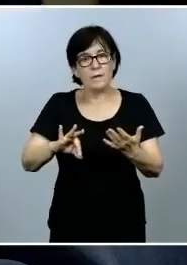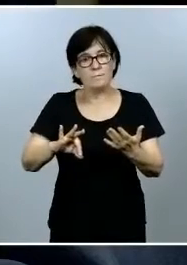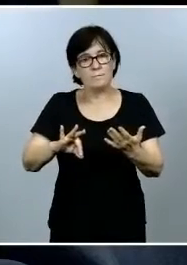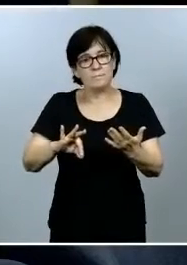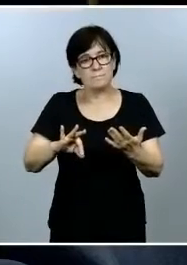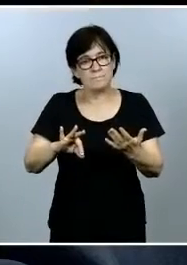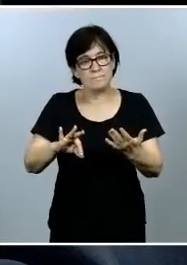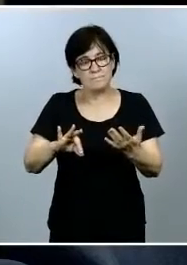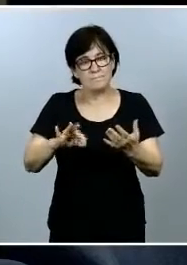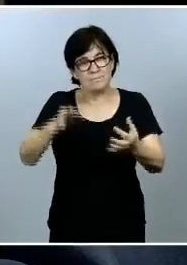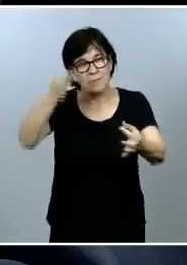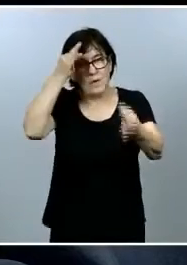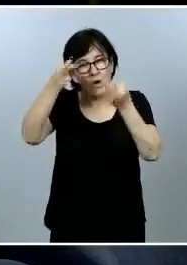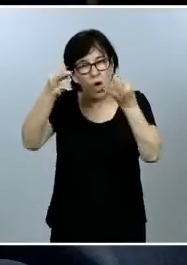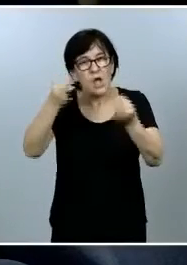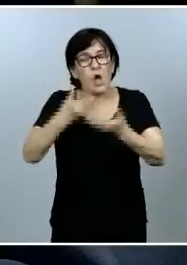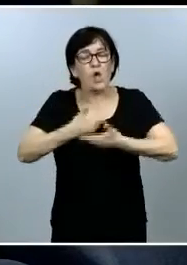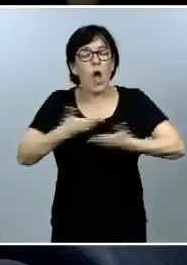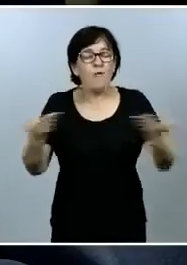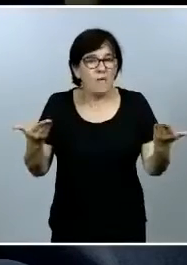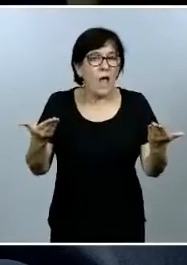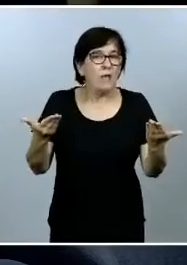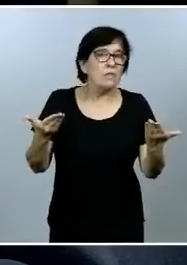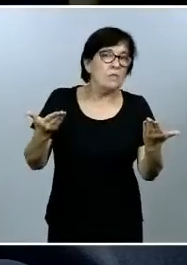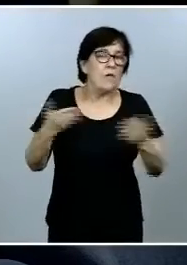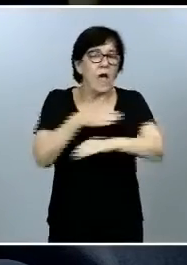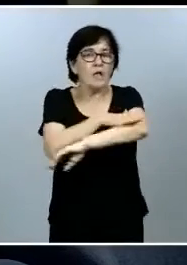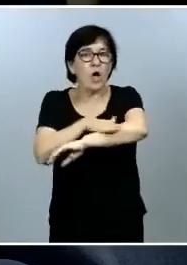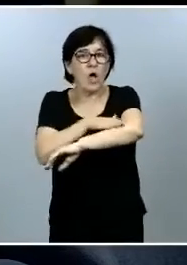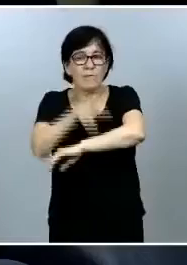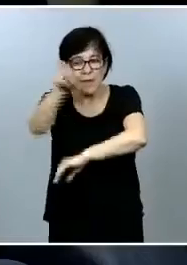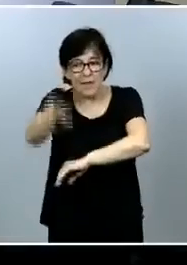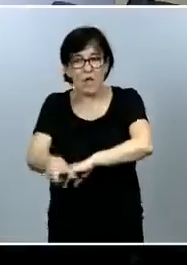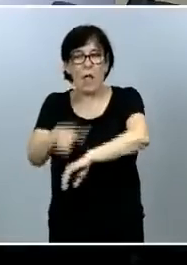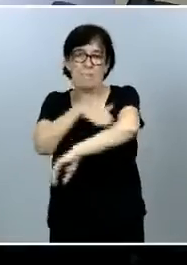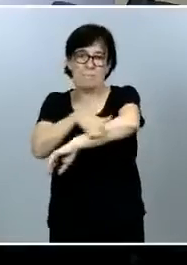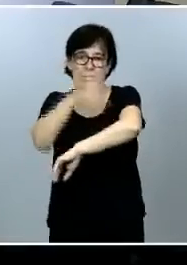concretar que confianza mantiene el gobierno en su ministro del Interior